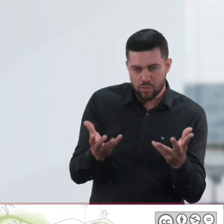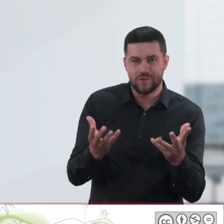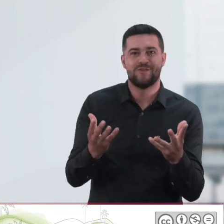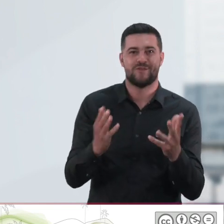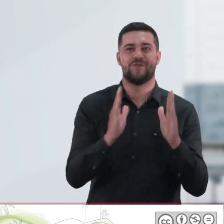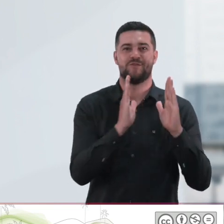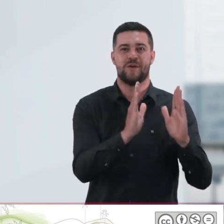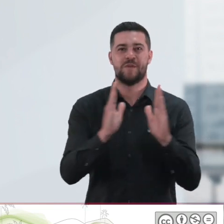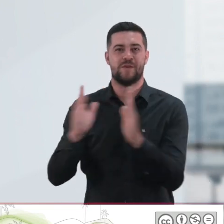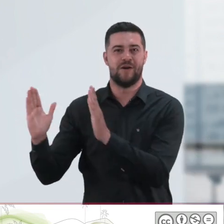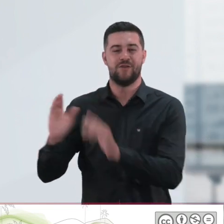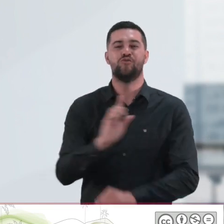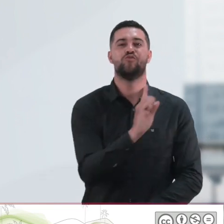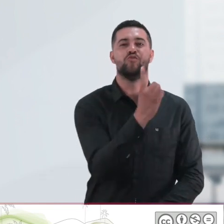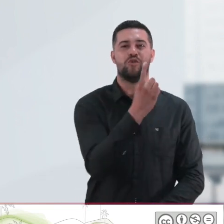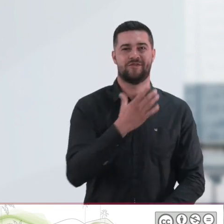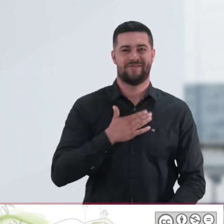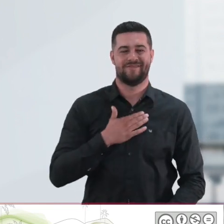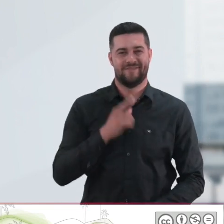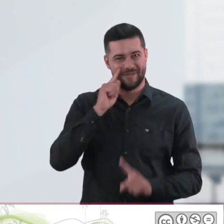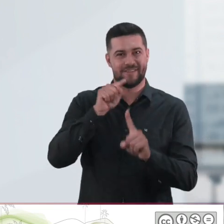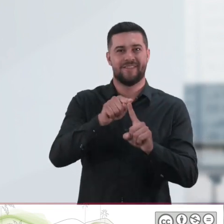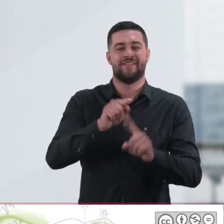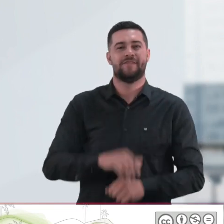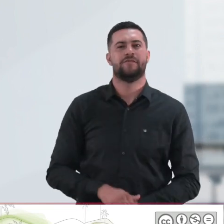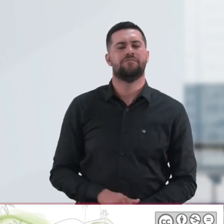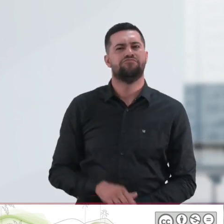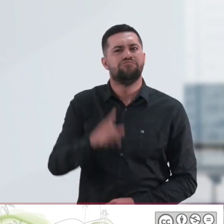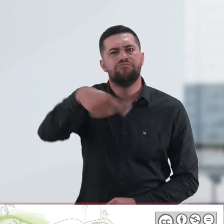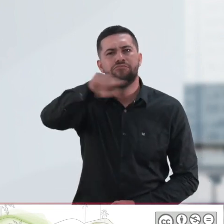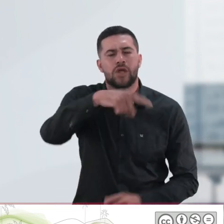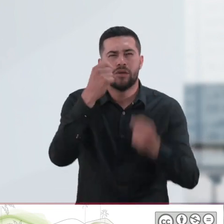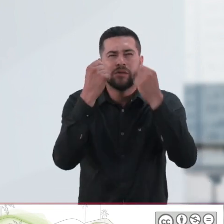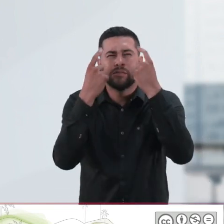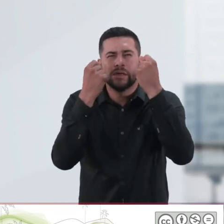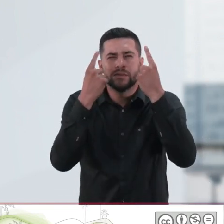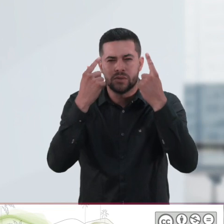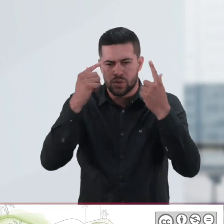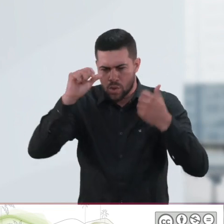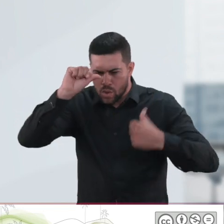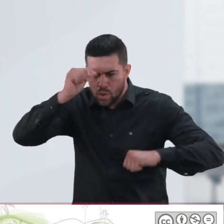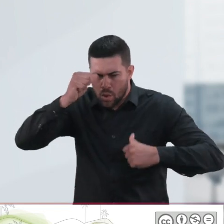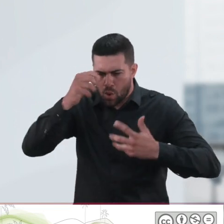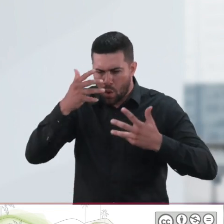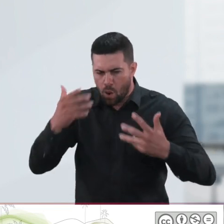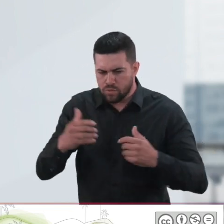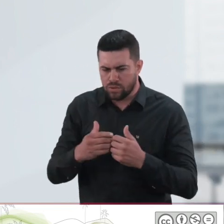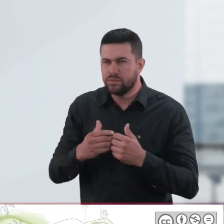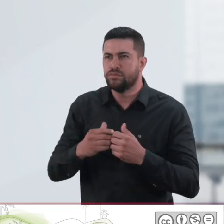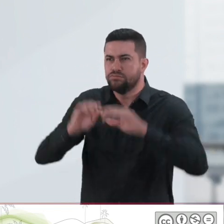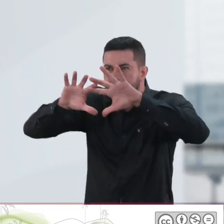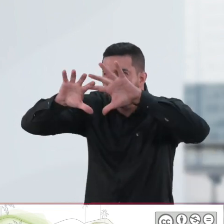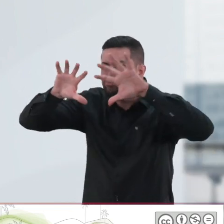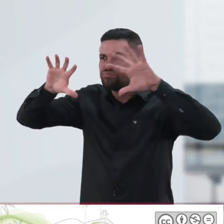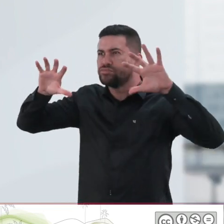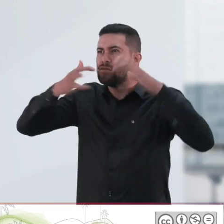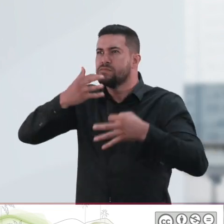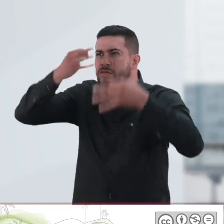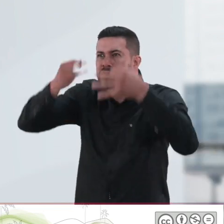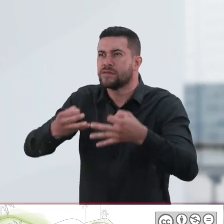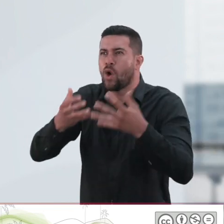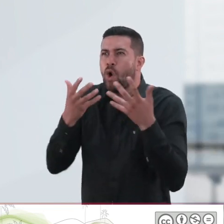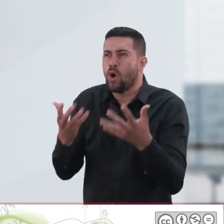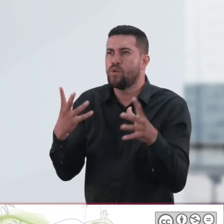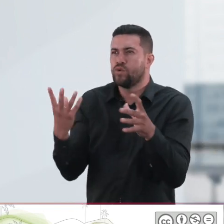encaminado al logro de habilidades para la comprensión crítica de la realidad en términos de